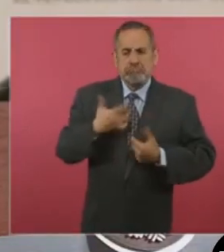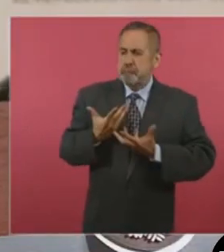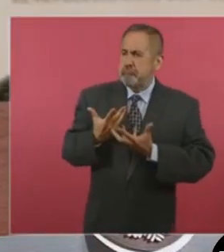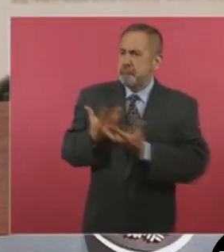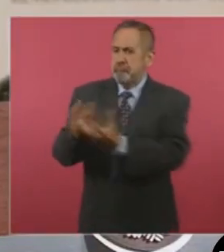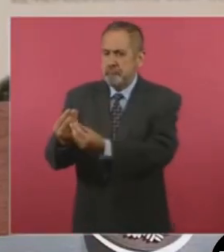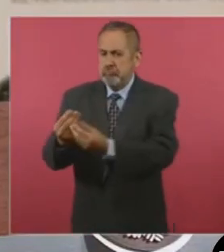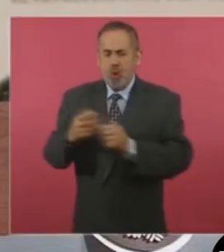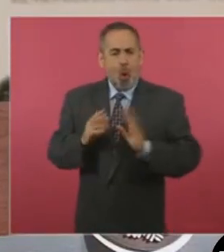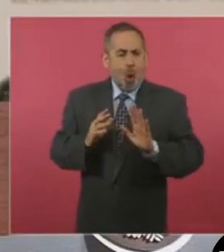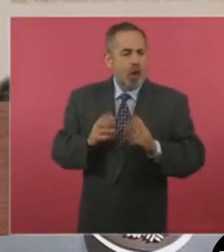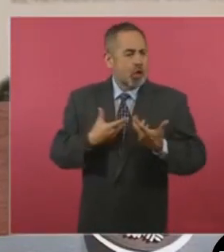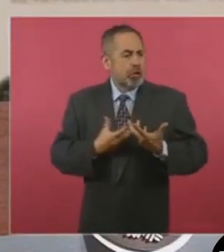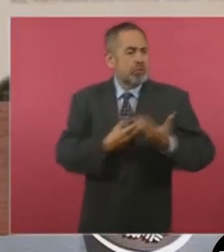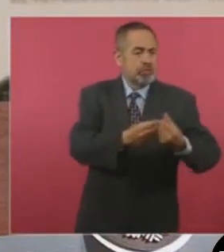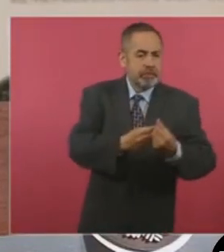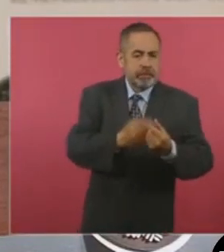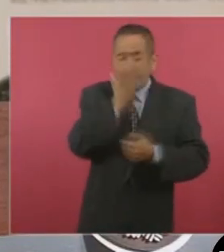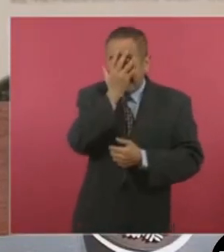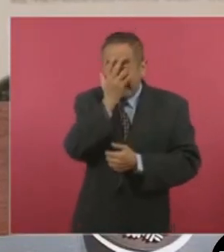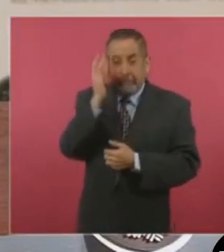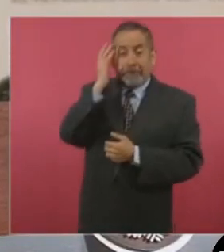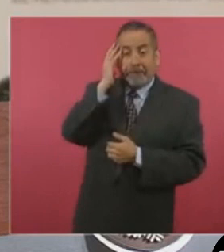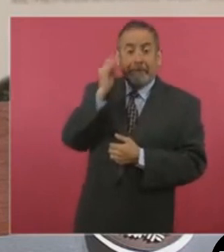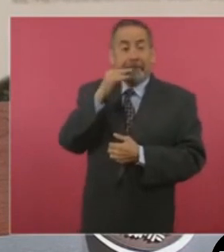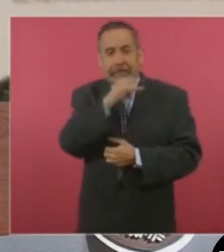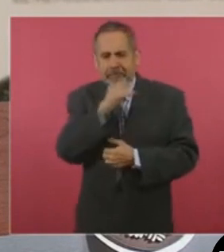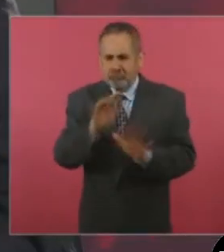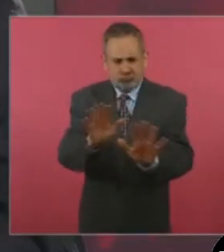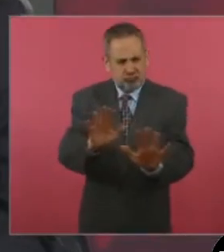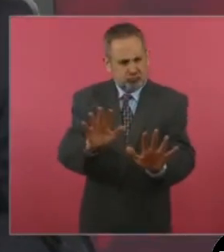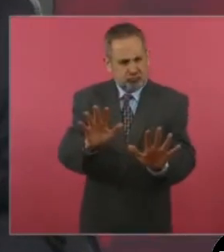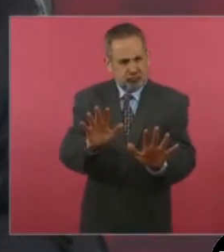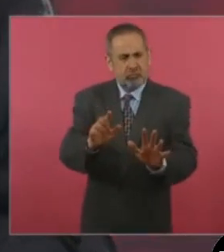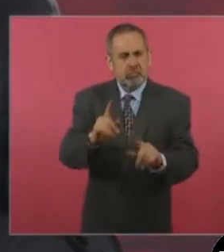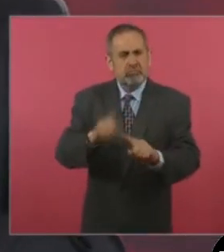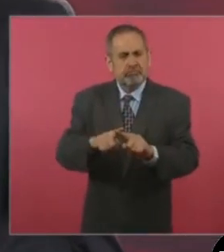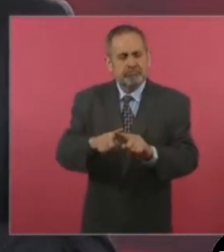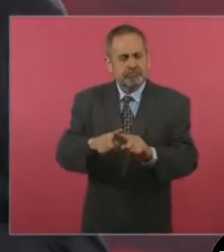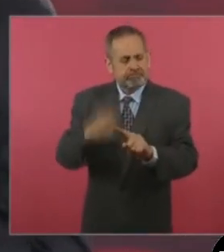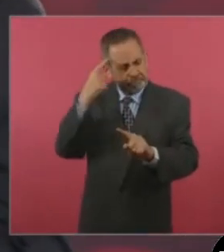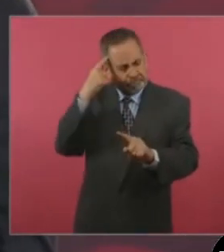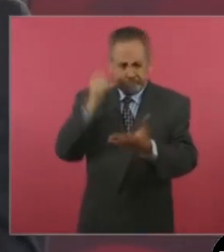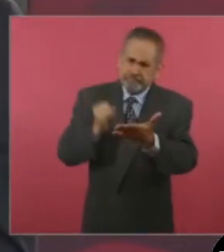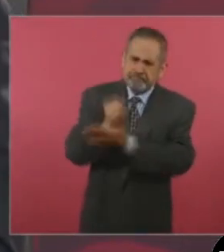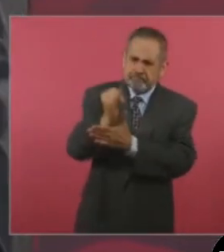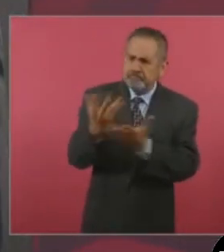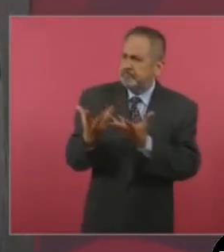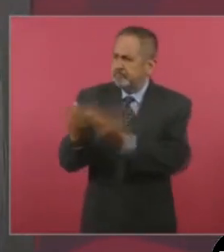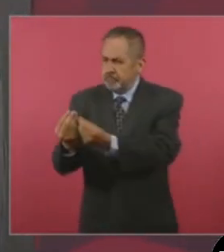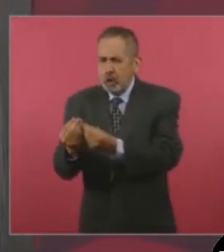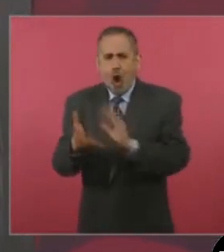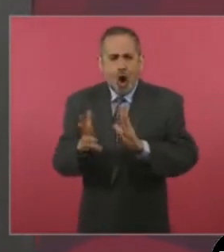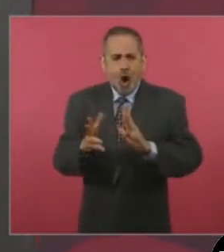que no haya simulación. Toda esta corriente manipuladora que utilizaron